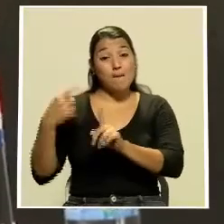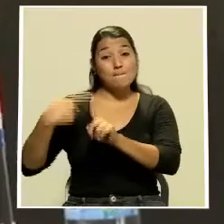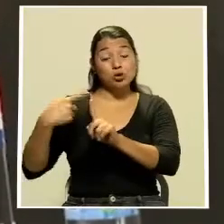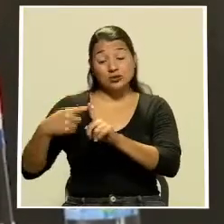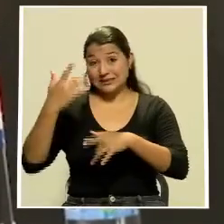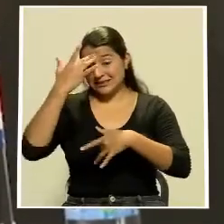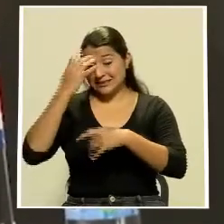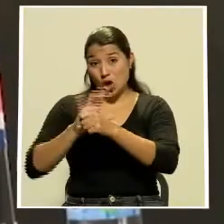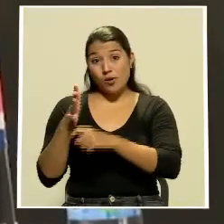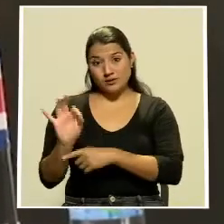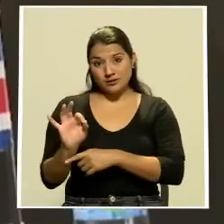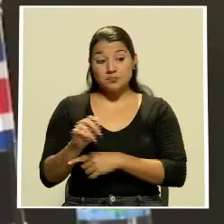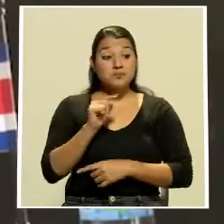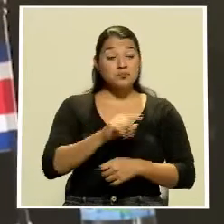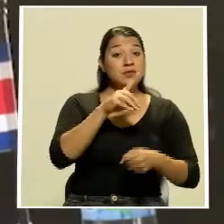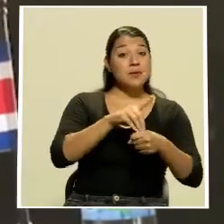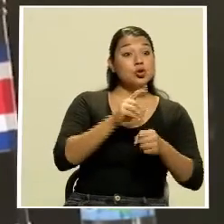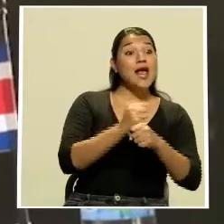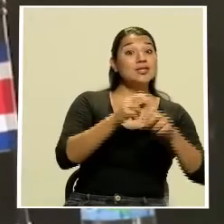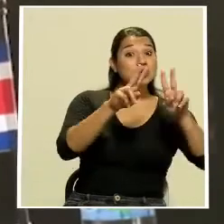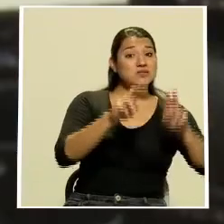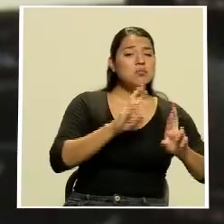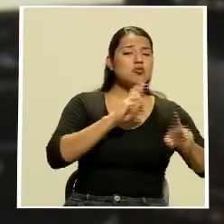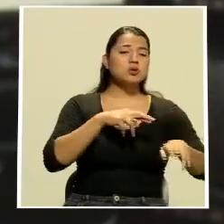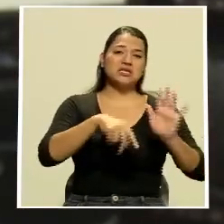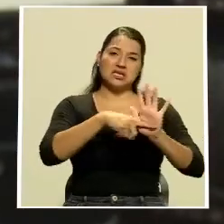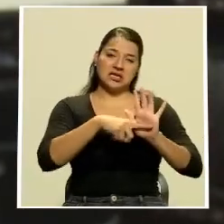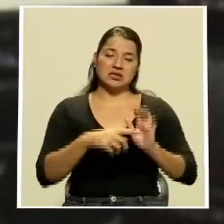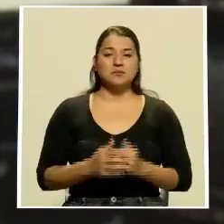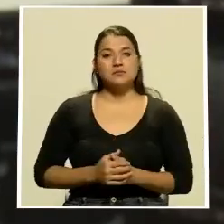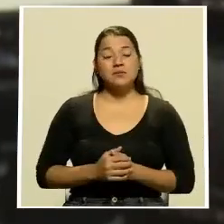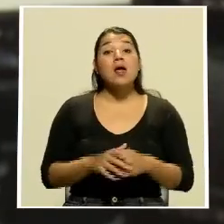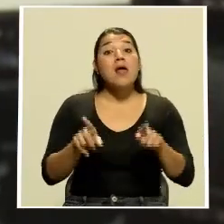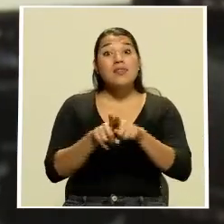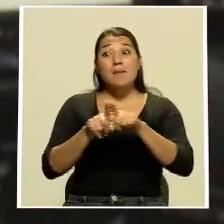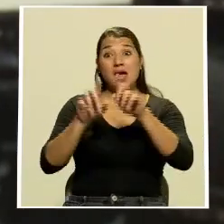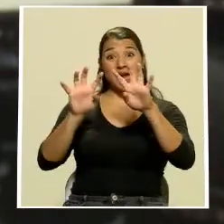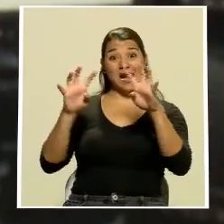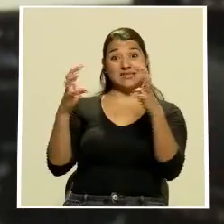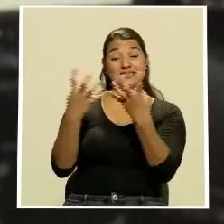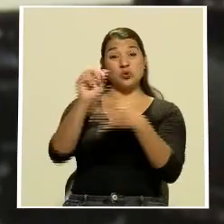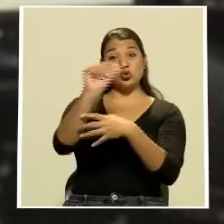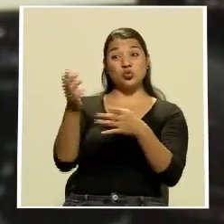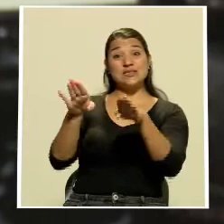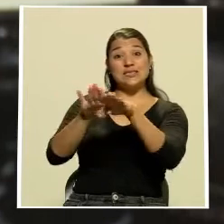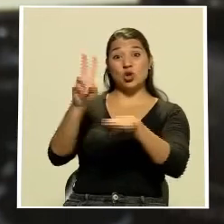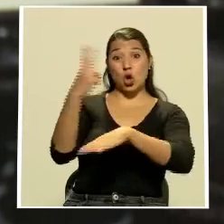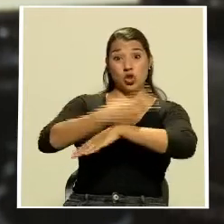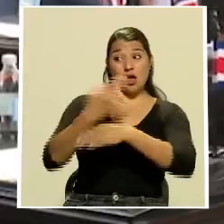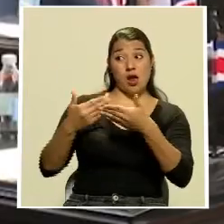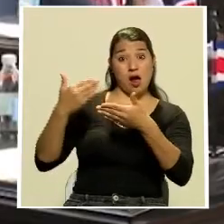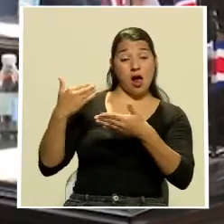coronavirus. La legisladora se realizó la prueba, que dio negativo. Además, el Castillo Azul estuvo cerrado por dos días el pasado mes de